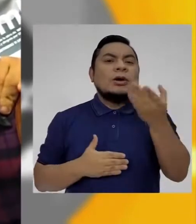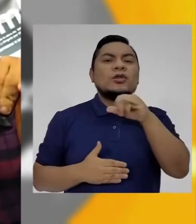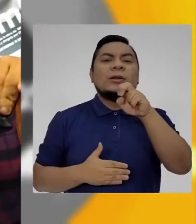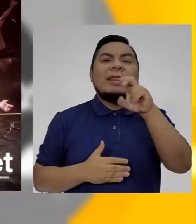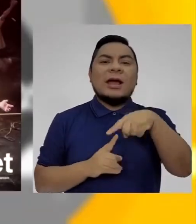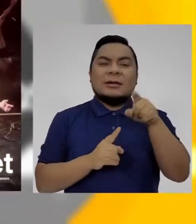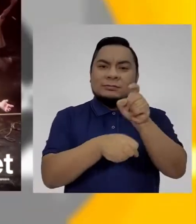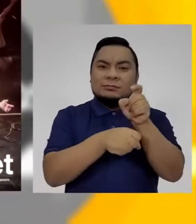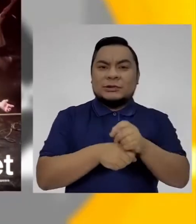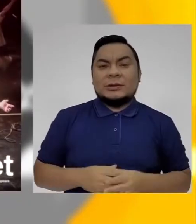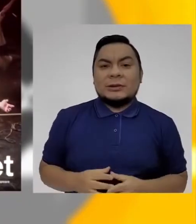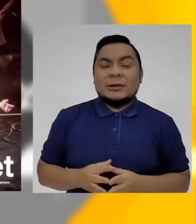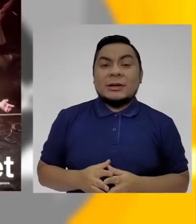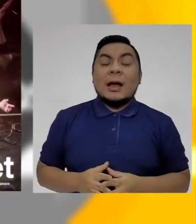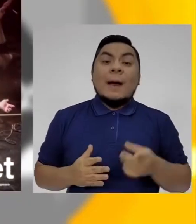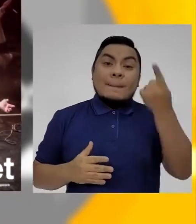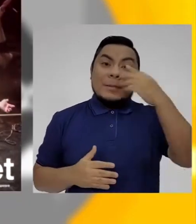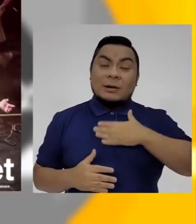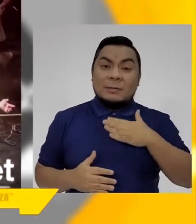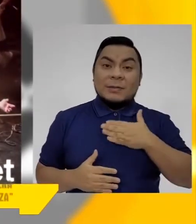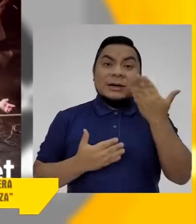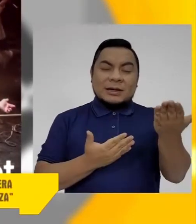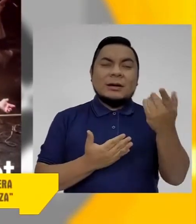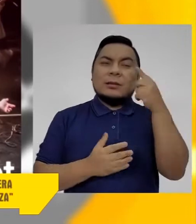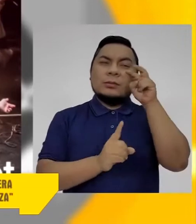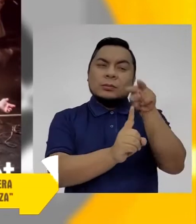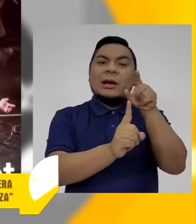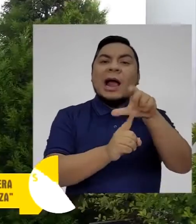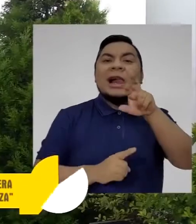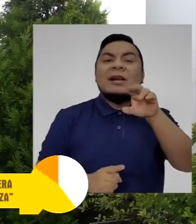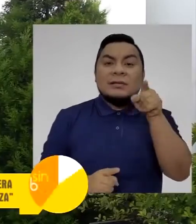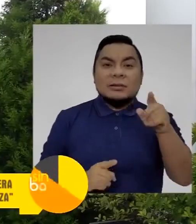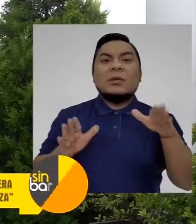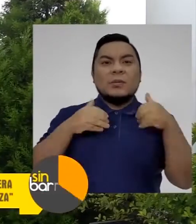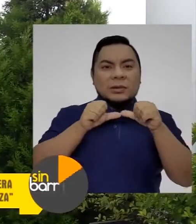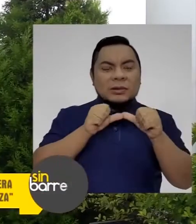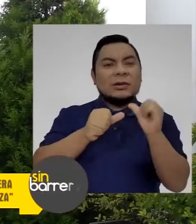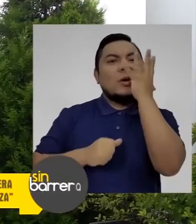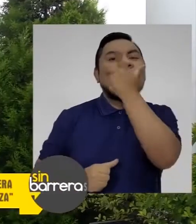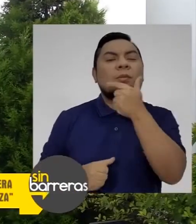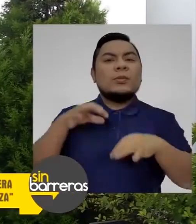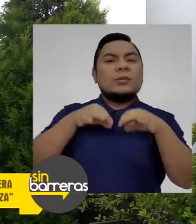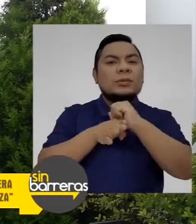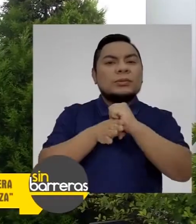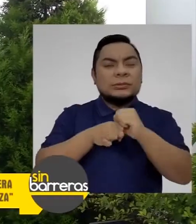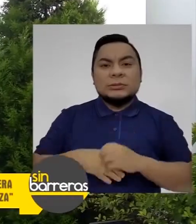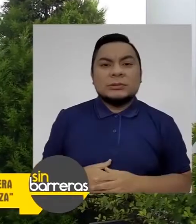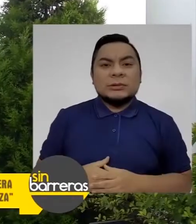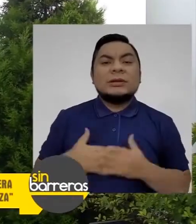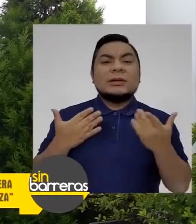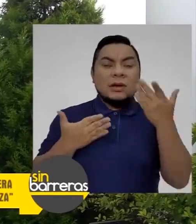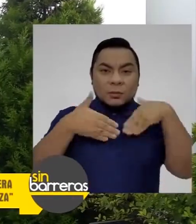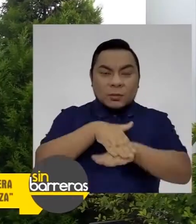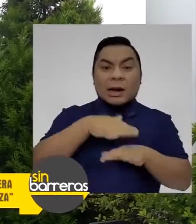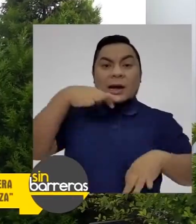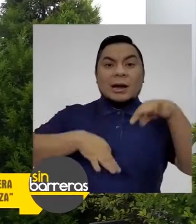Oliveros. Para mí, para Álvaro y para toda la familia fue algo muy hermoso, porque era la oportunidad